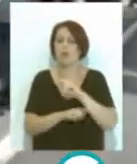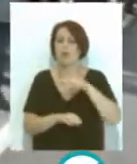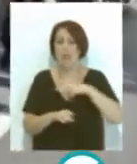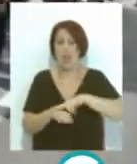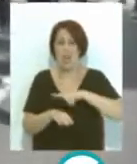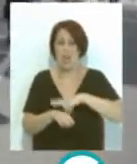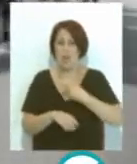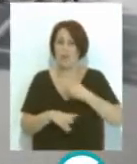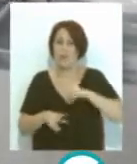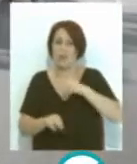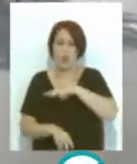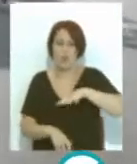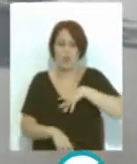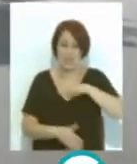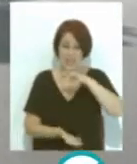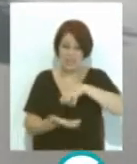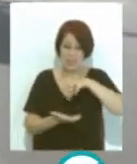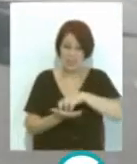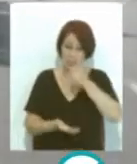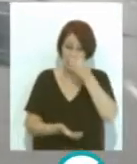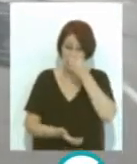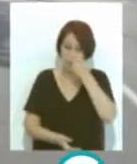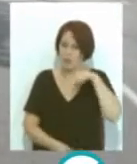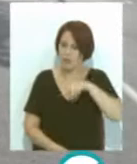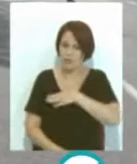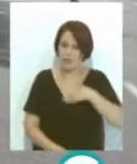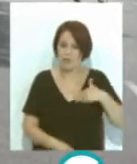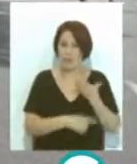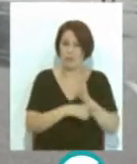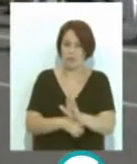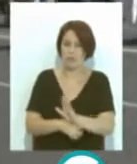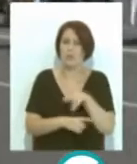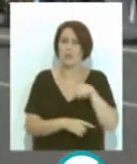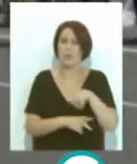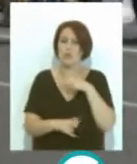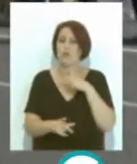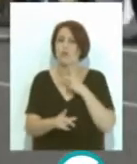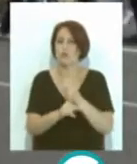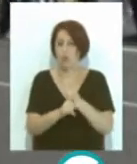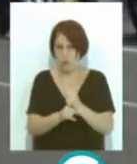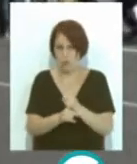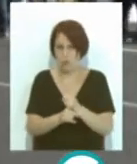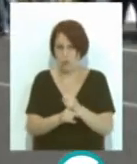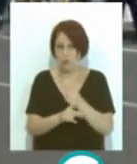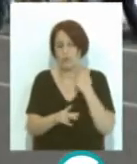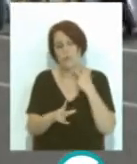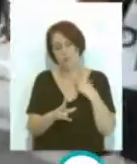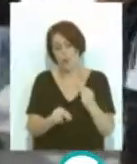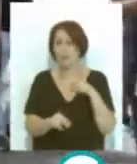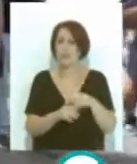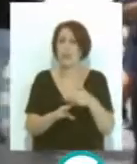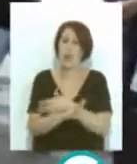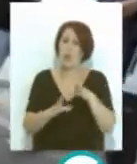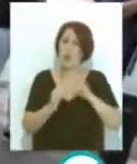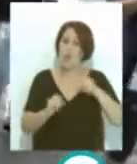concluir en la sede del PSOE de esta manera quieren mostrar y escenificar su rechazo absoluto al preacuerdo que habían suscrito